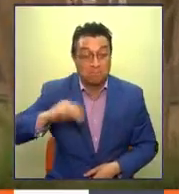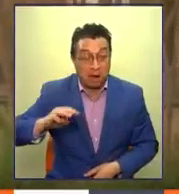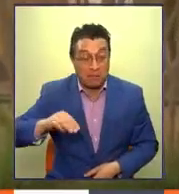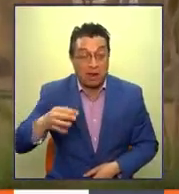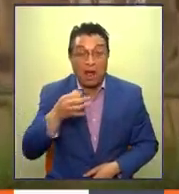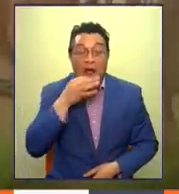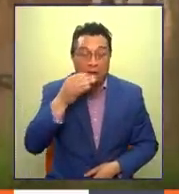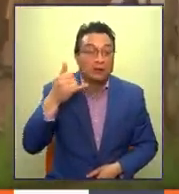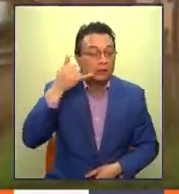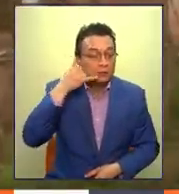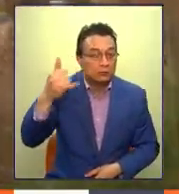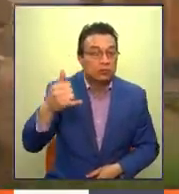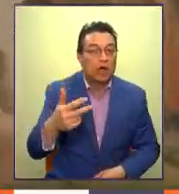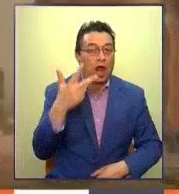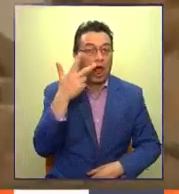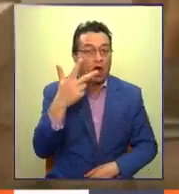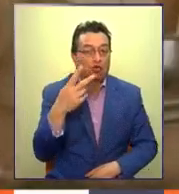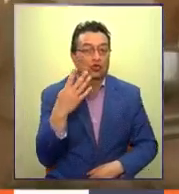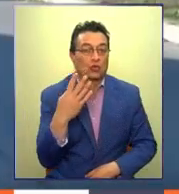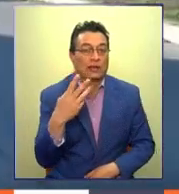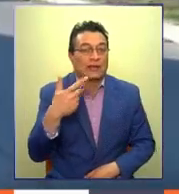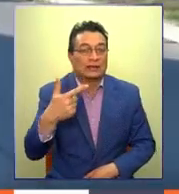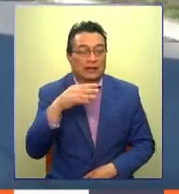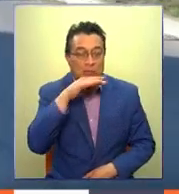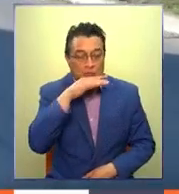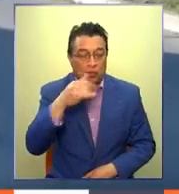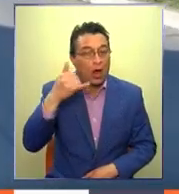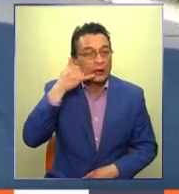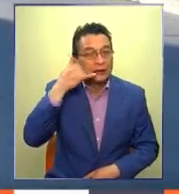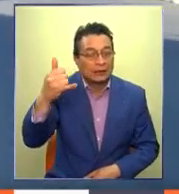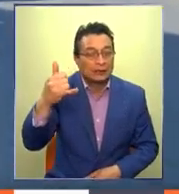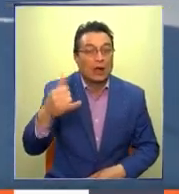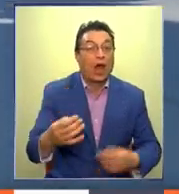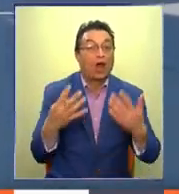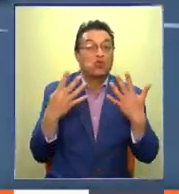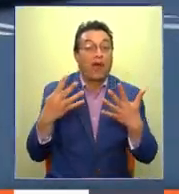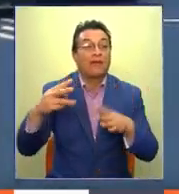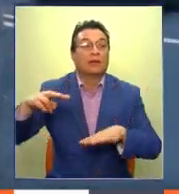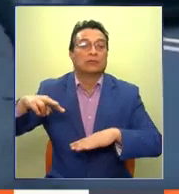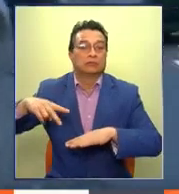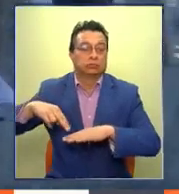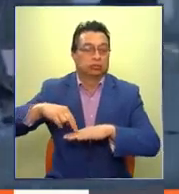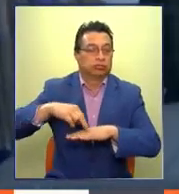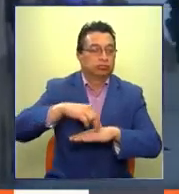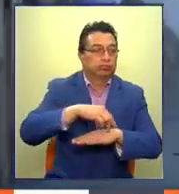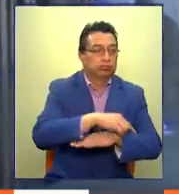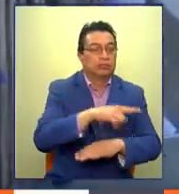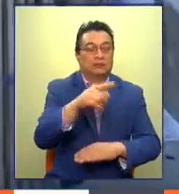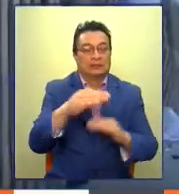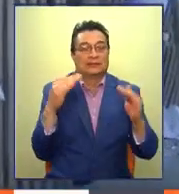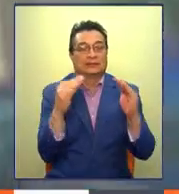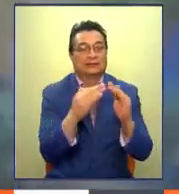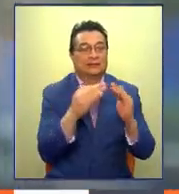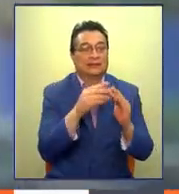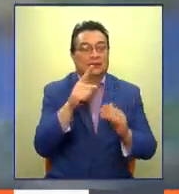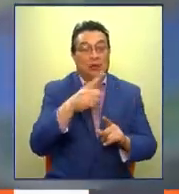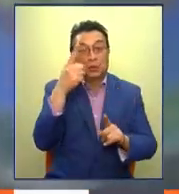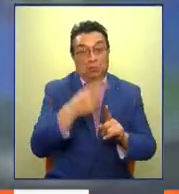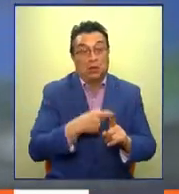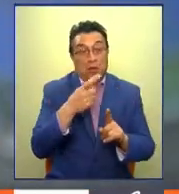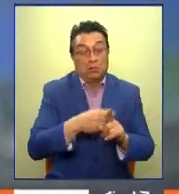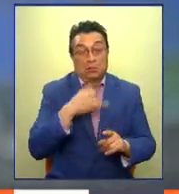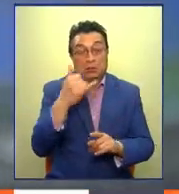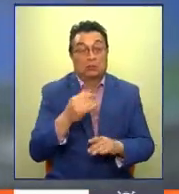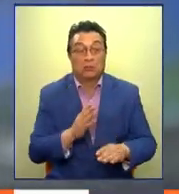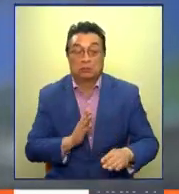a las 8 con 47 minutos. A las 9 caminó por esta calle rumbo a la Mediagua, donde mes a mes iba por su